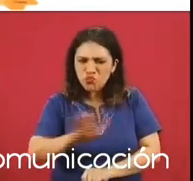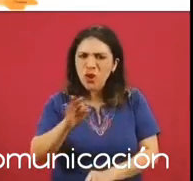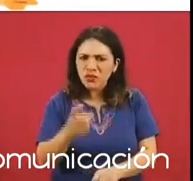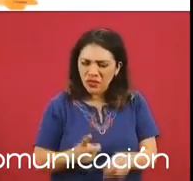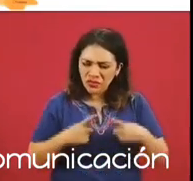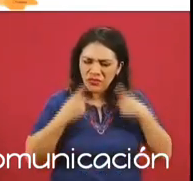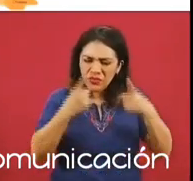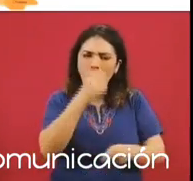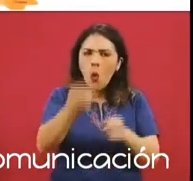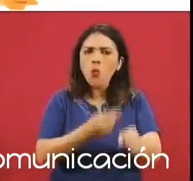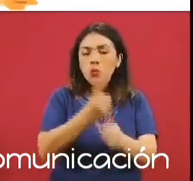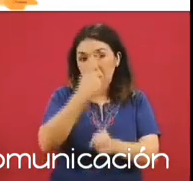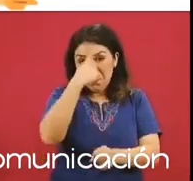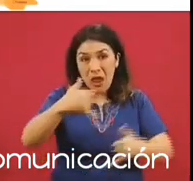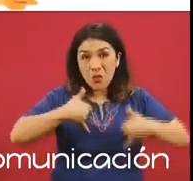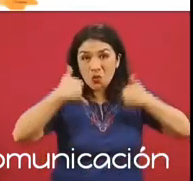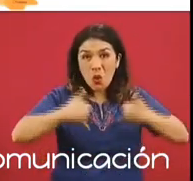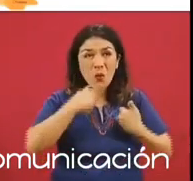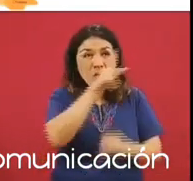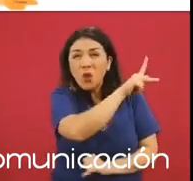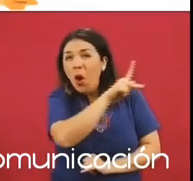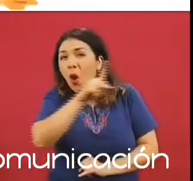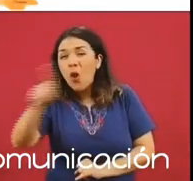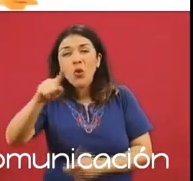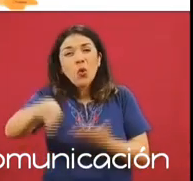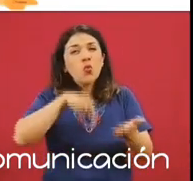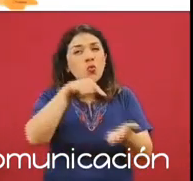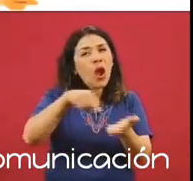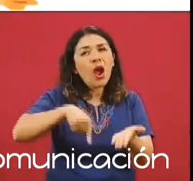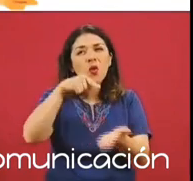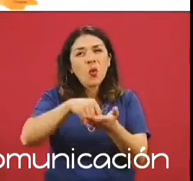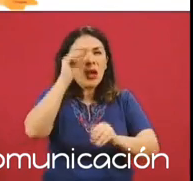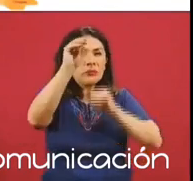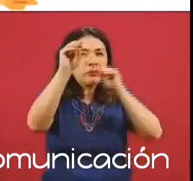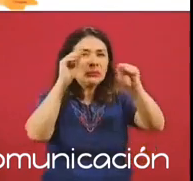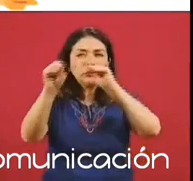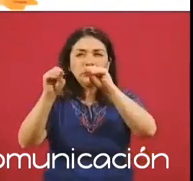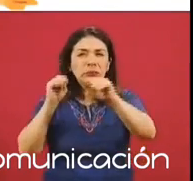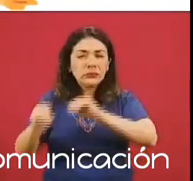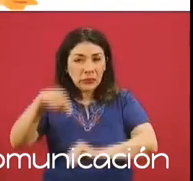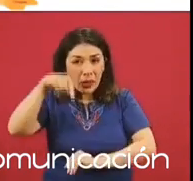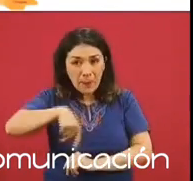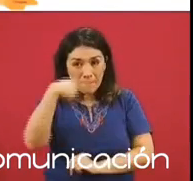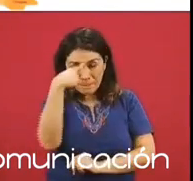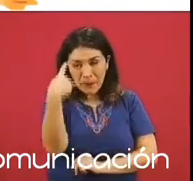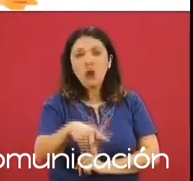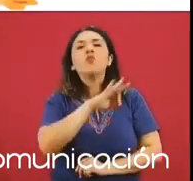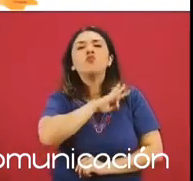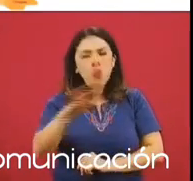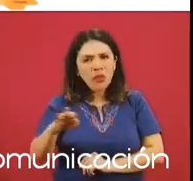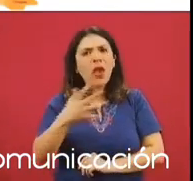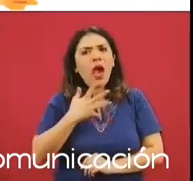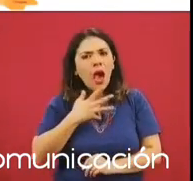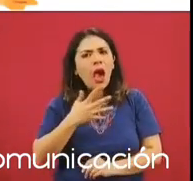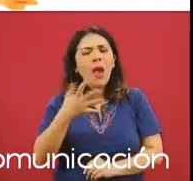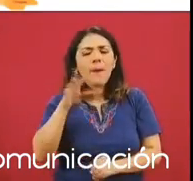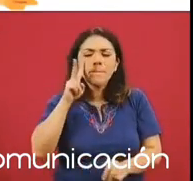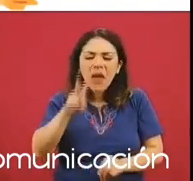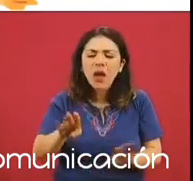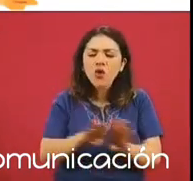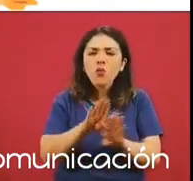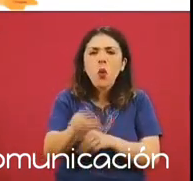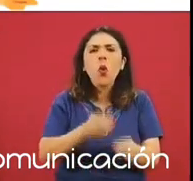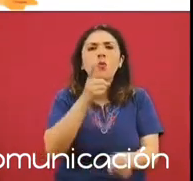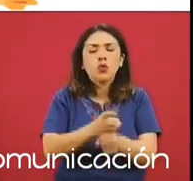a que los jóvenes de estos municipios, de estas entidades federativas puedan acceder a alternativas. Hemos dicho que